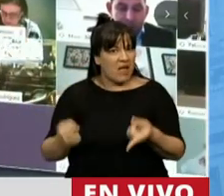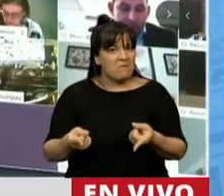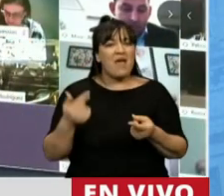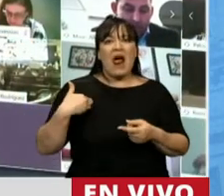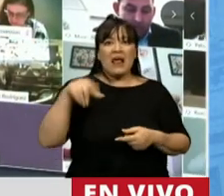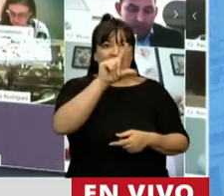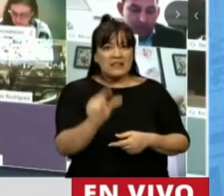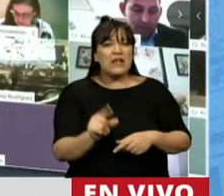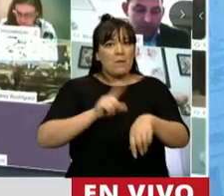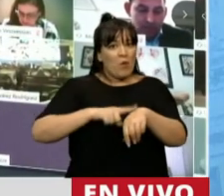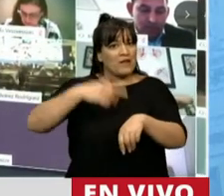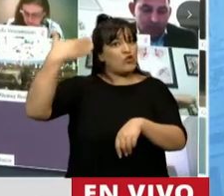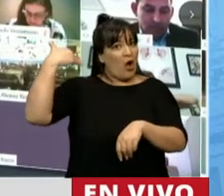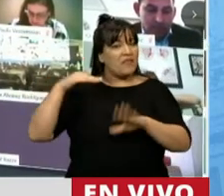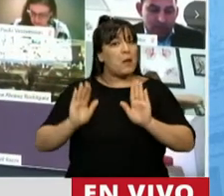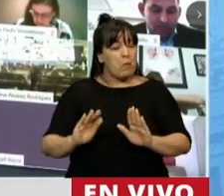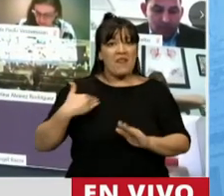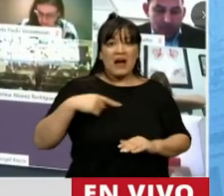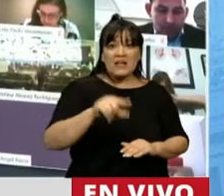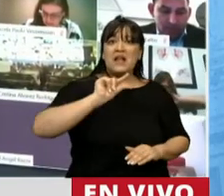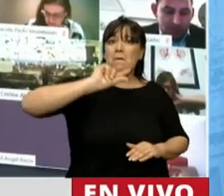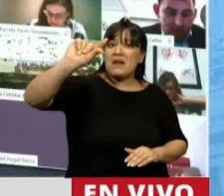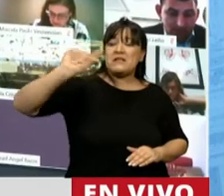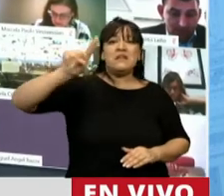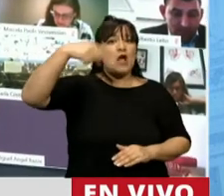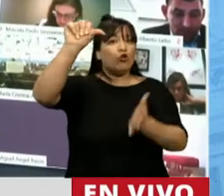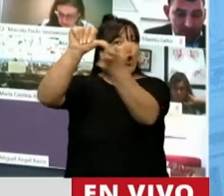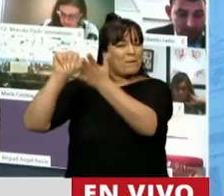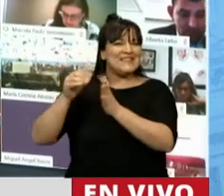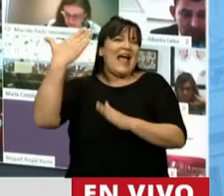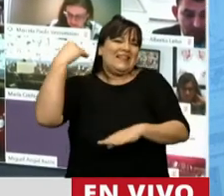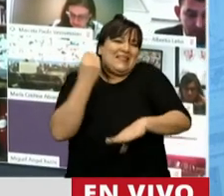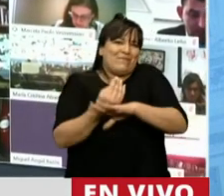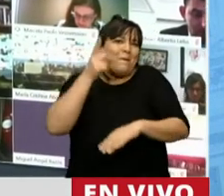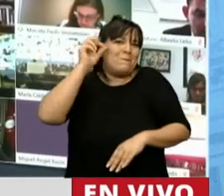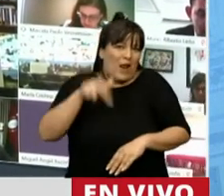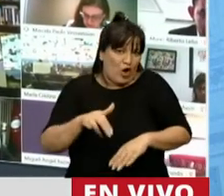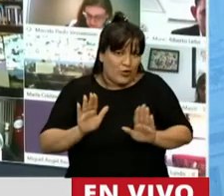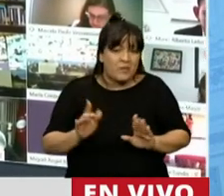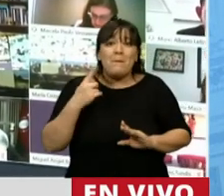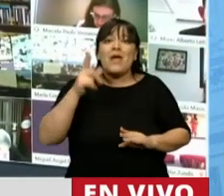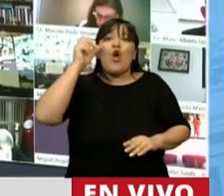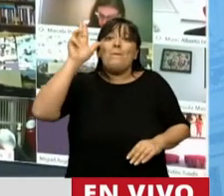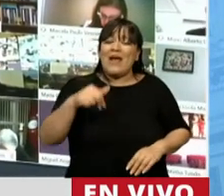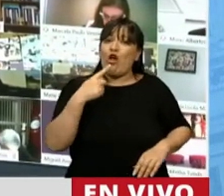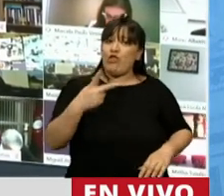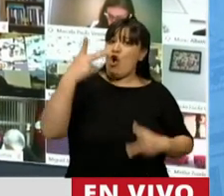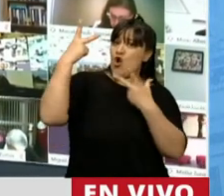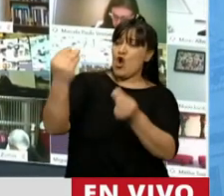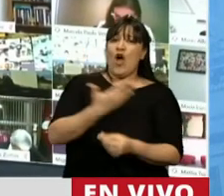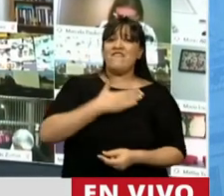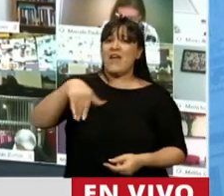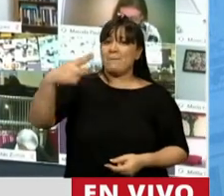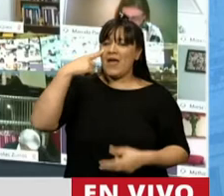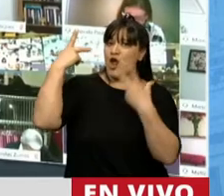de prestar plata a otros países extranjeros. Pero Perón también le dijo que no al Fondo Monetario Internacional